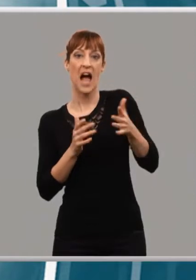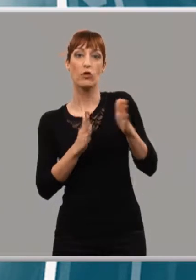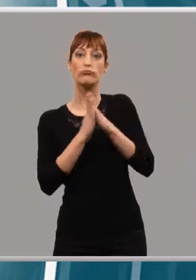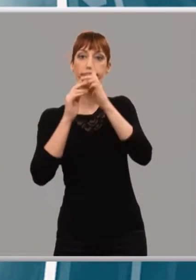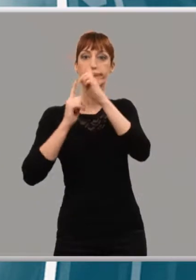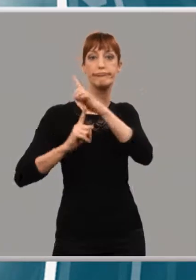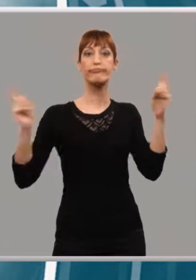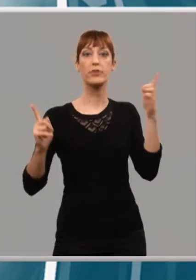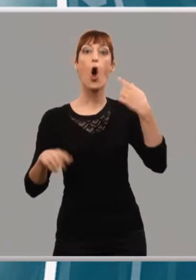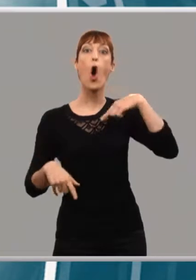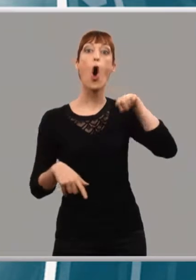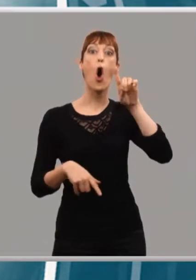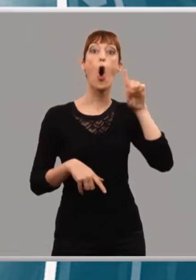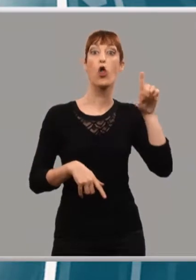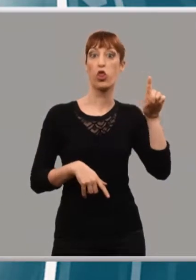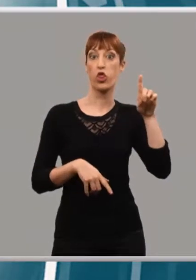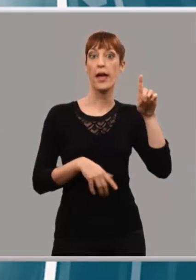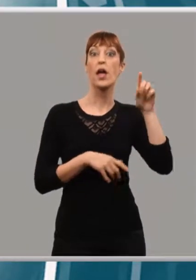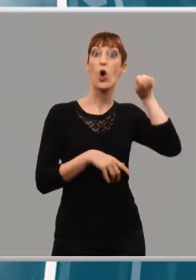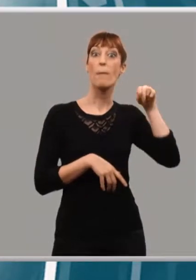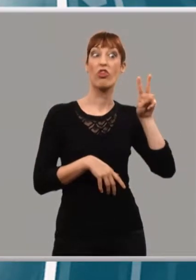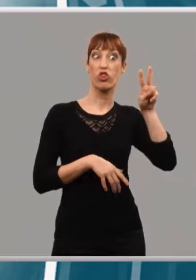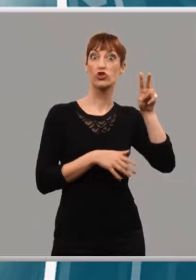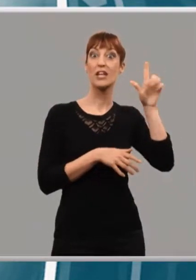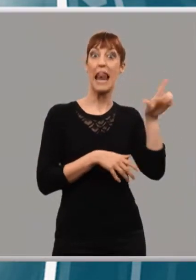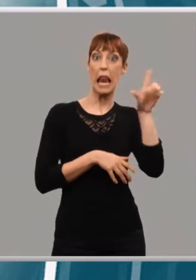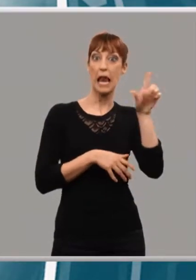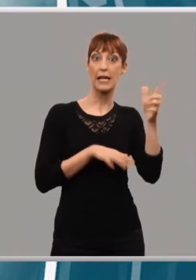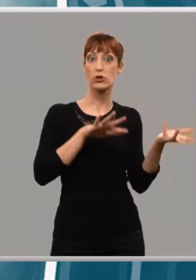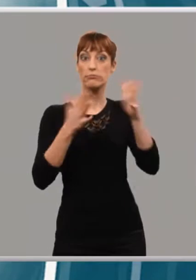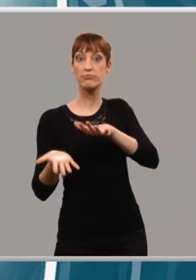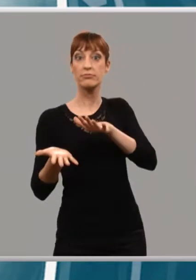millones de litros por valor de 71,5 millones de euros.